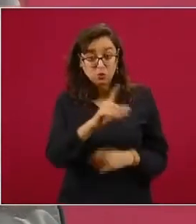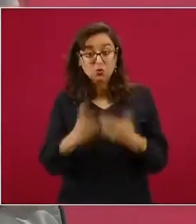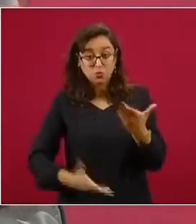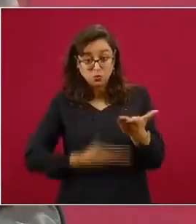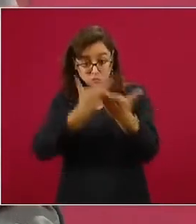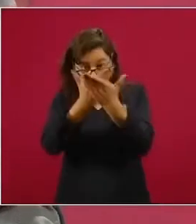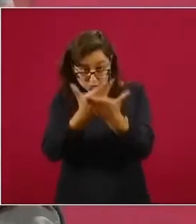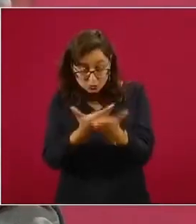se va a... ...